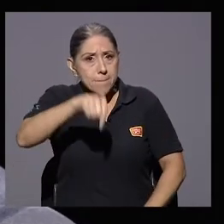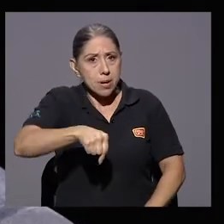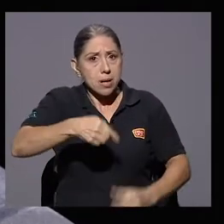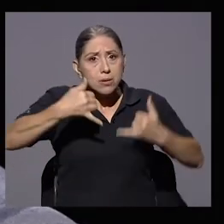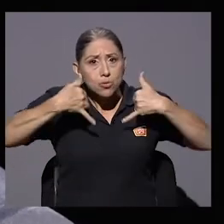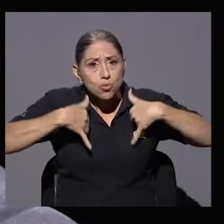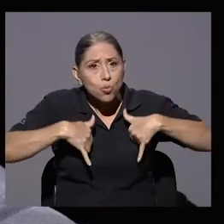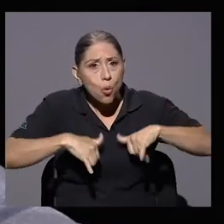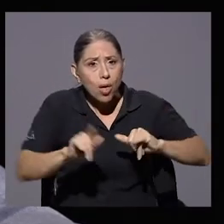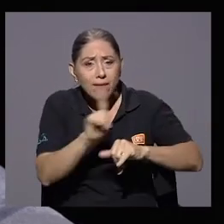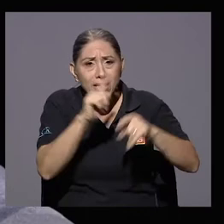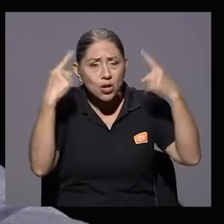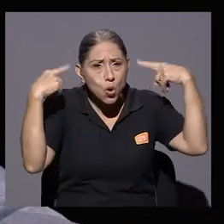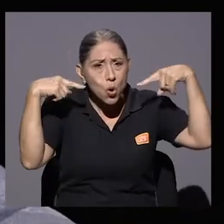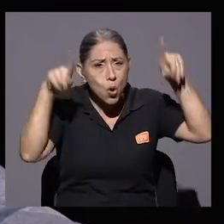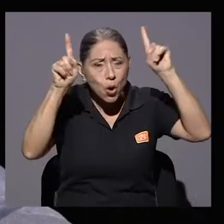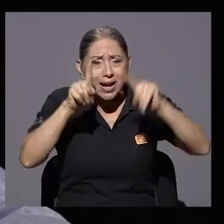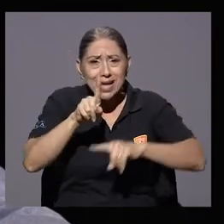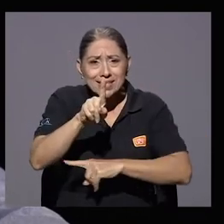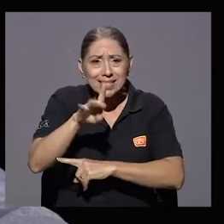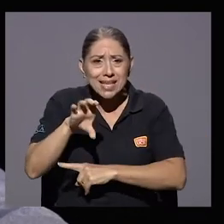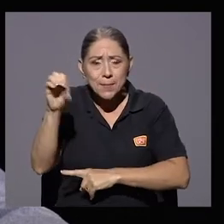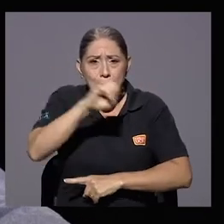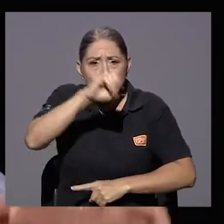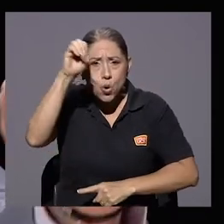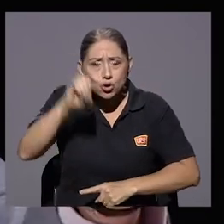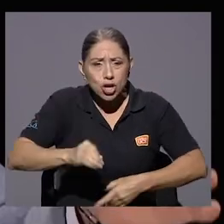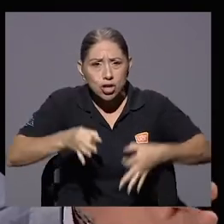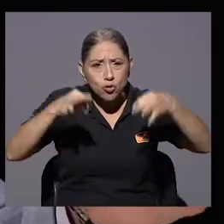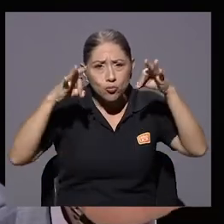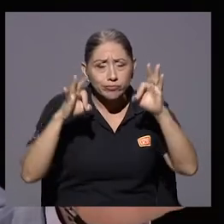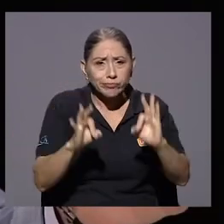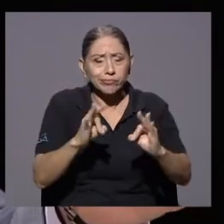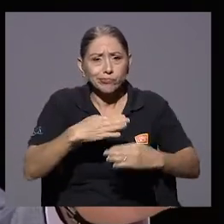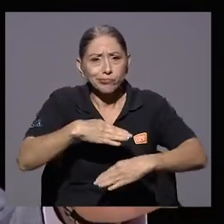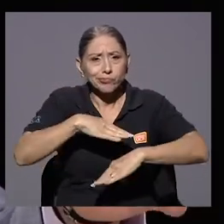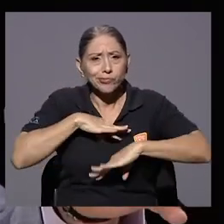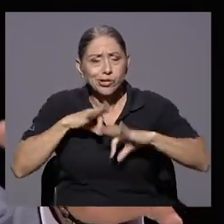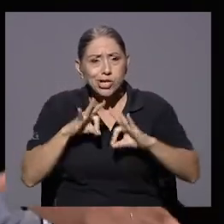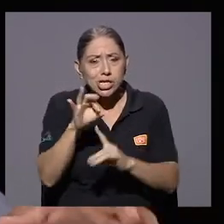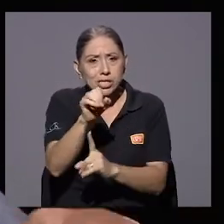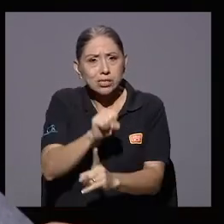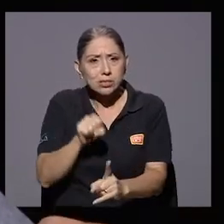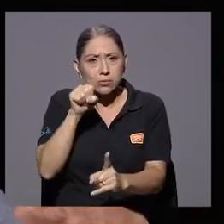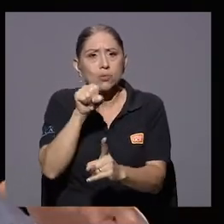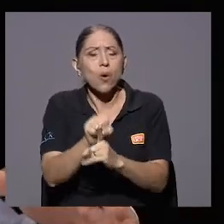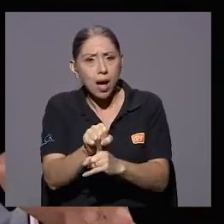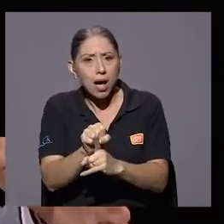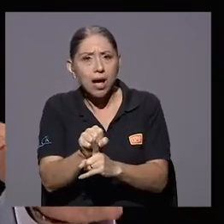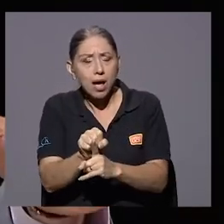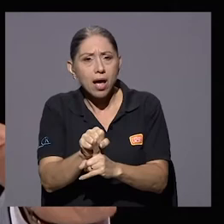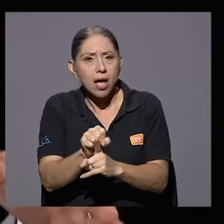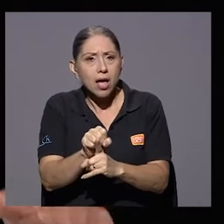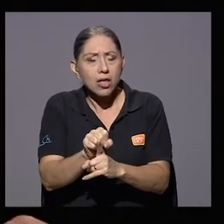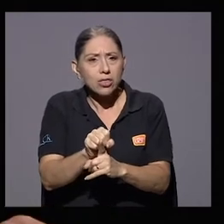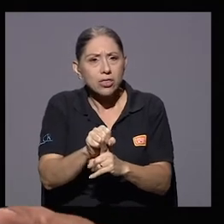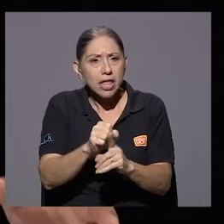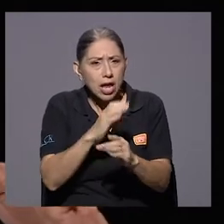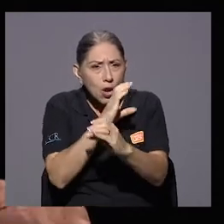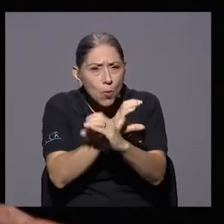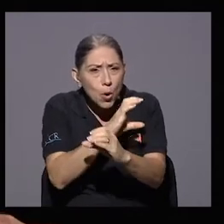aún todavía no se logran conquistar al 100% la situación de